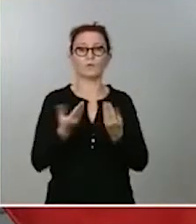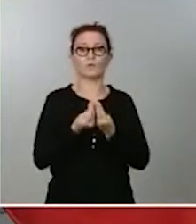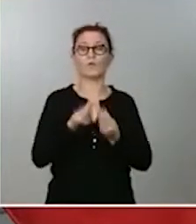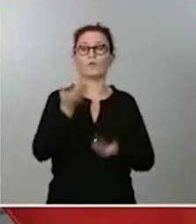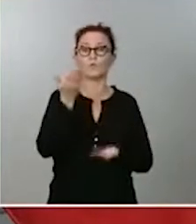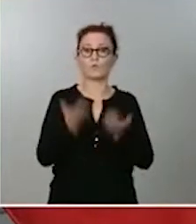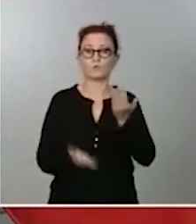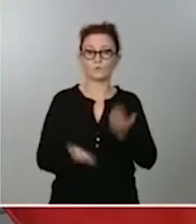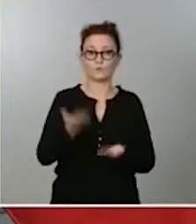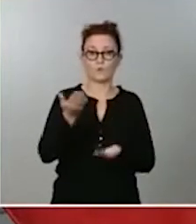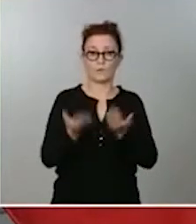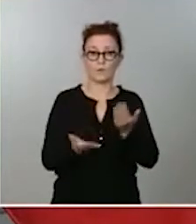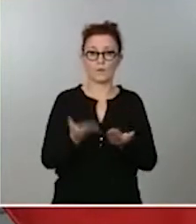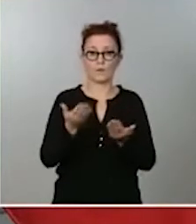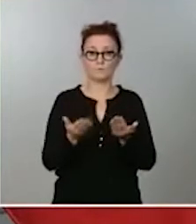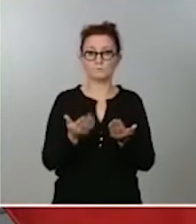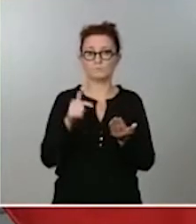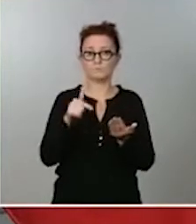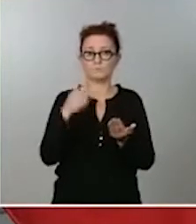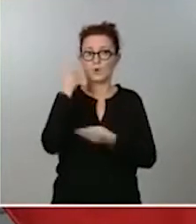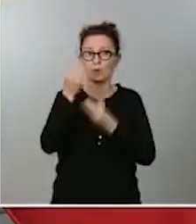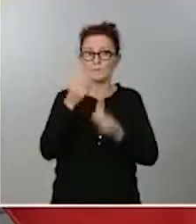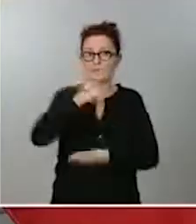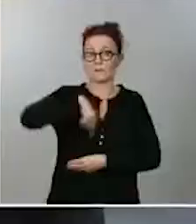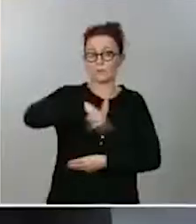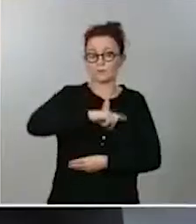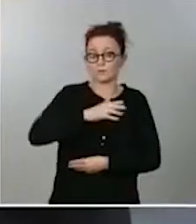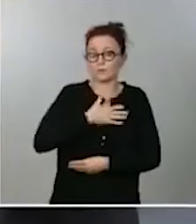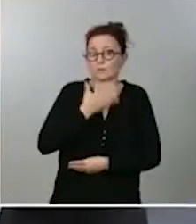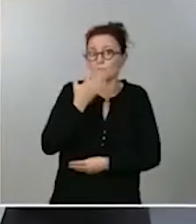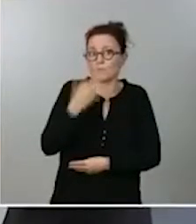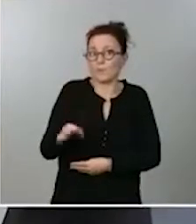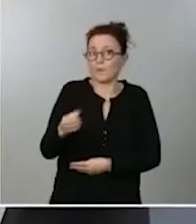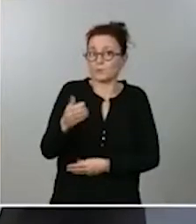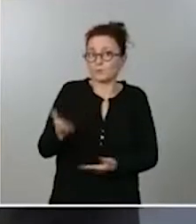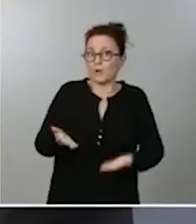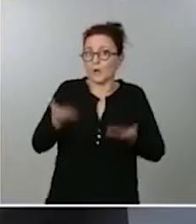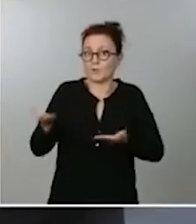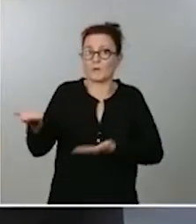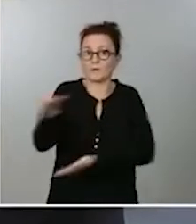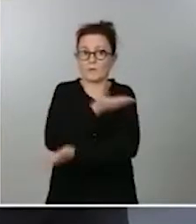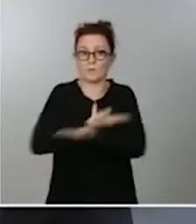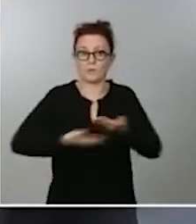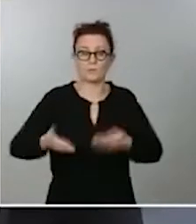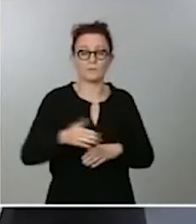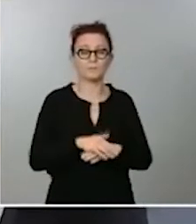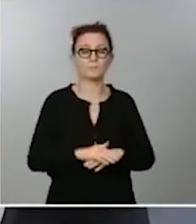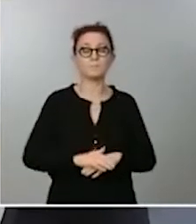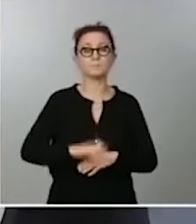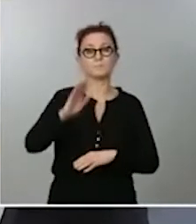consideren que este Ejecutivo pueda colaborar. Pide la palabra el diario Ara Ot Serra. Adelante, Ot.